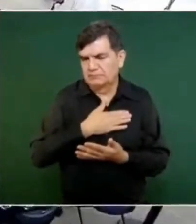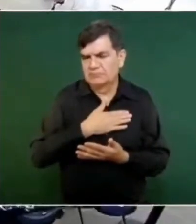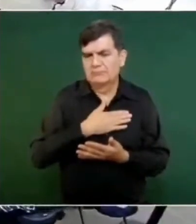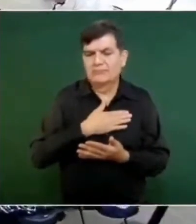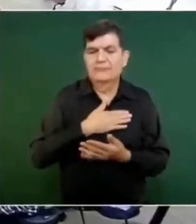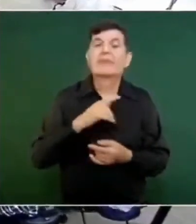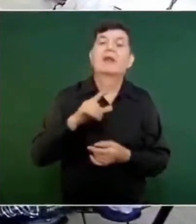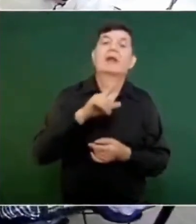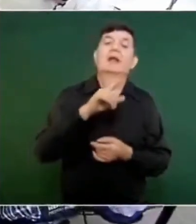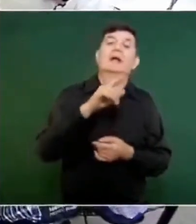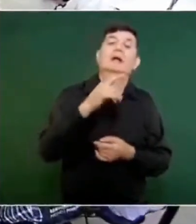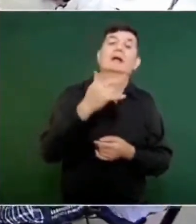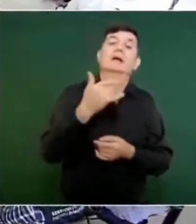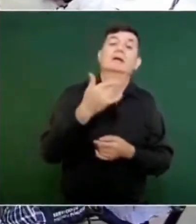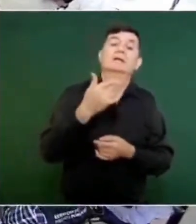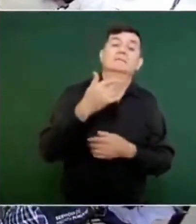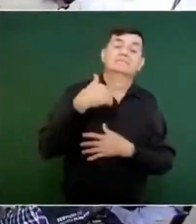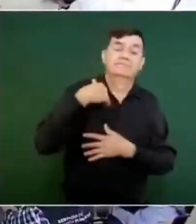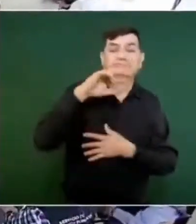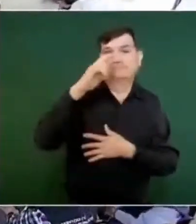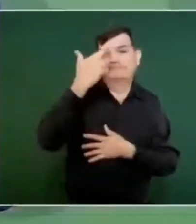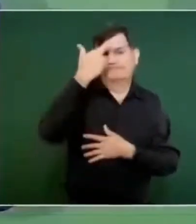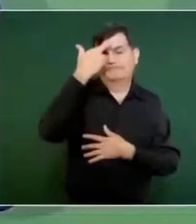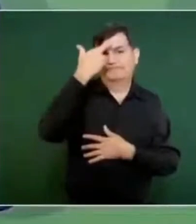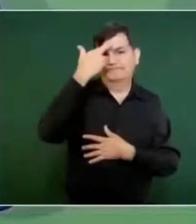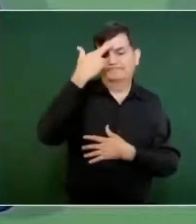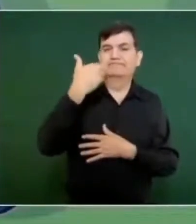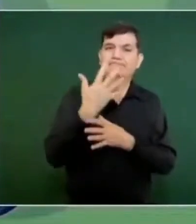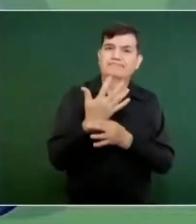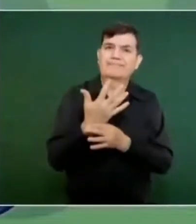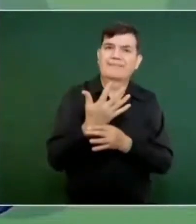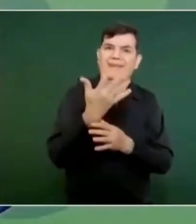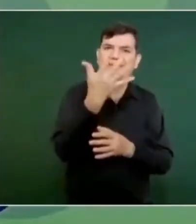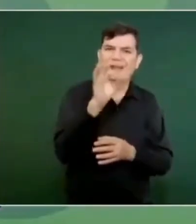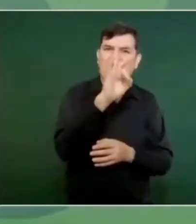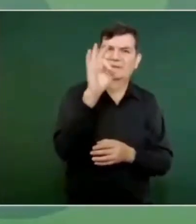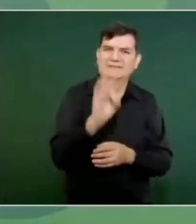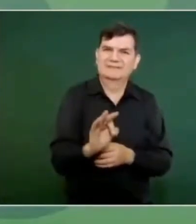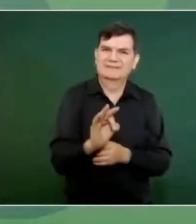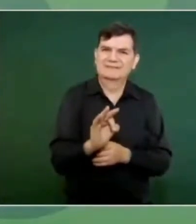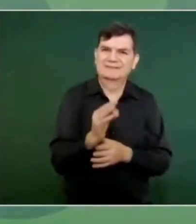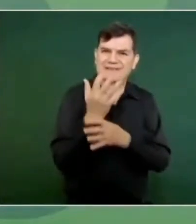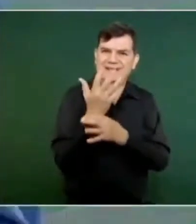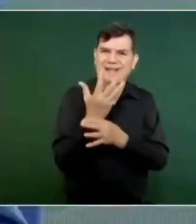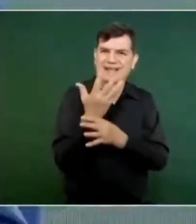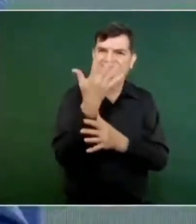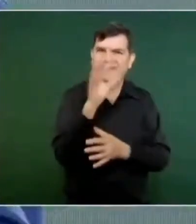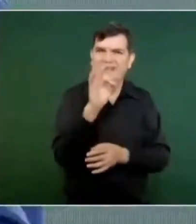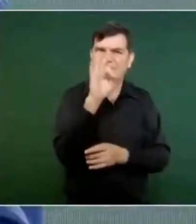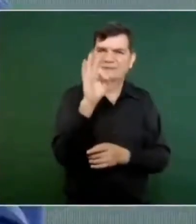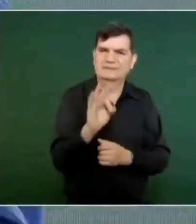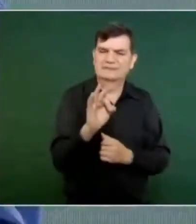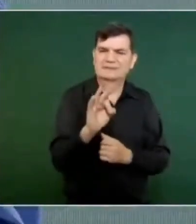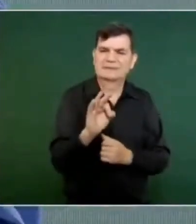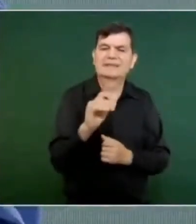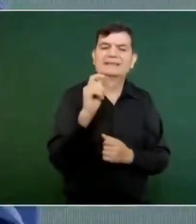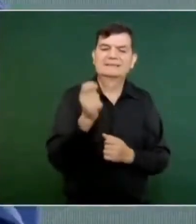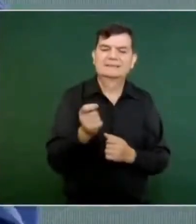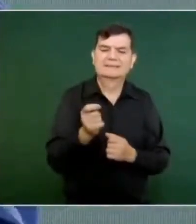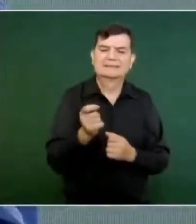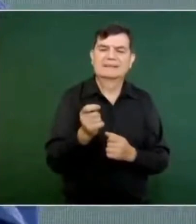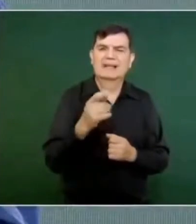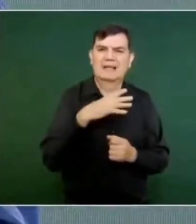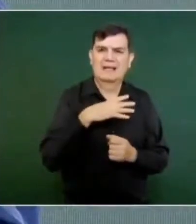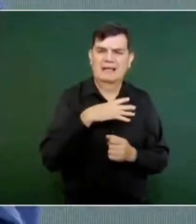Y me acuerdo que dijimos 10 por ciento, que se